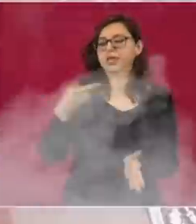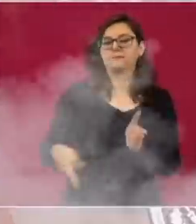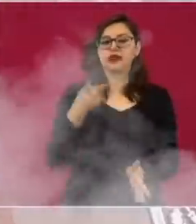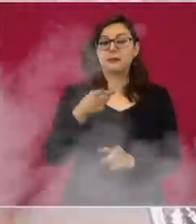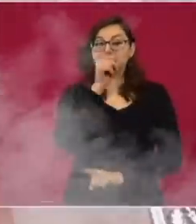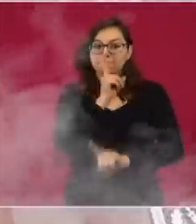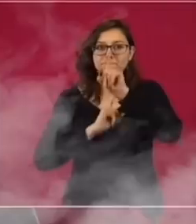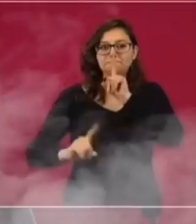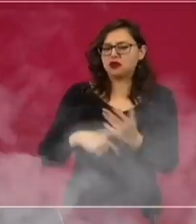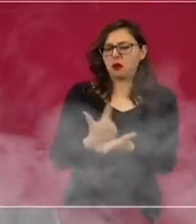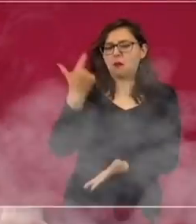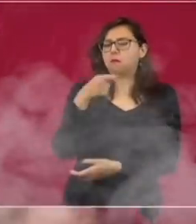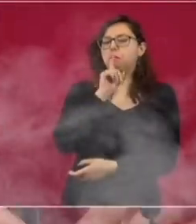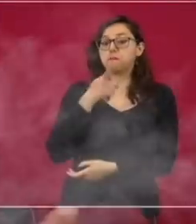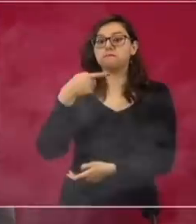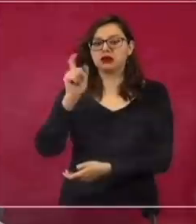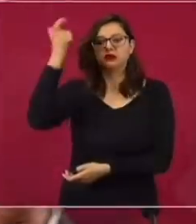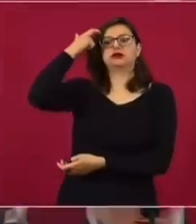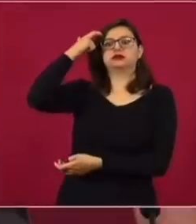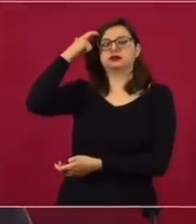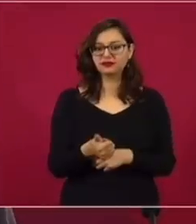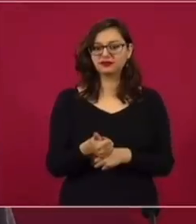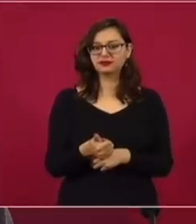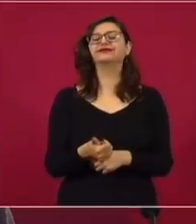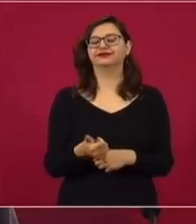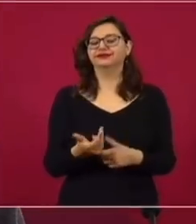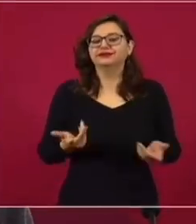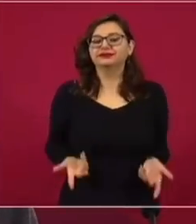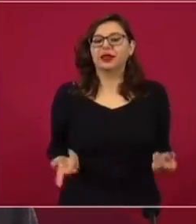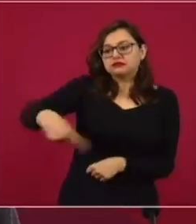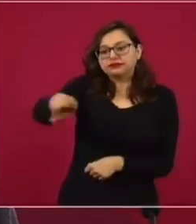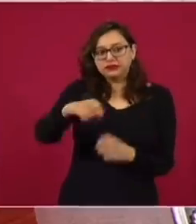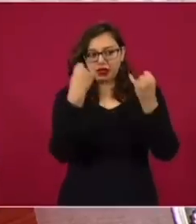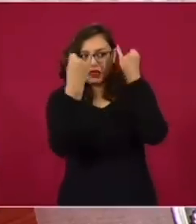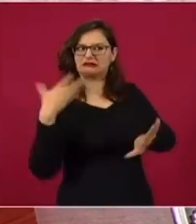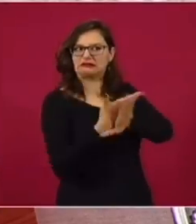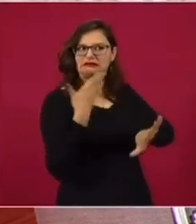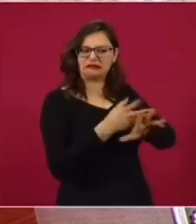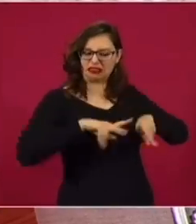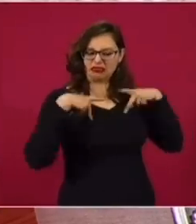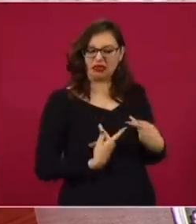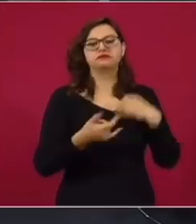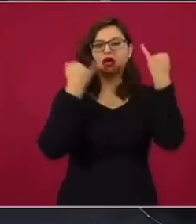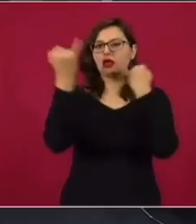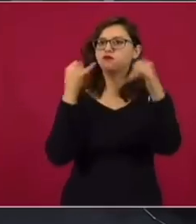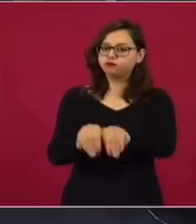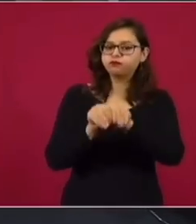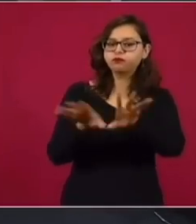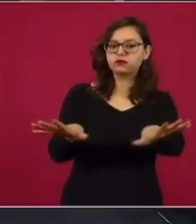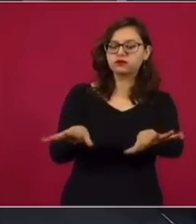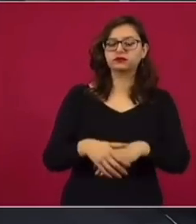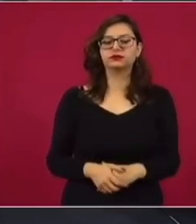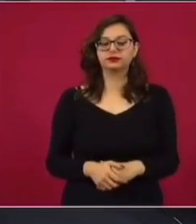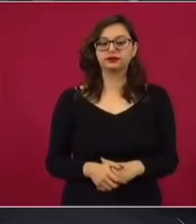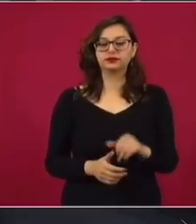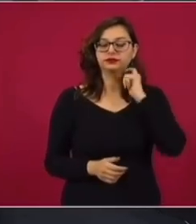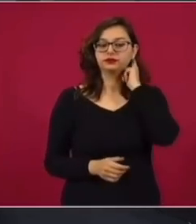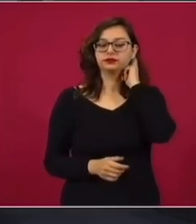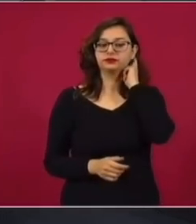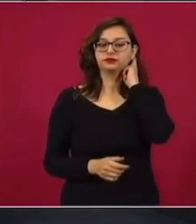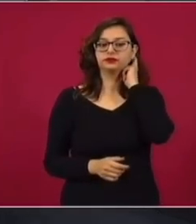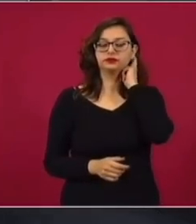cual la calumnia cuando no mancha tizna. arman todo eso para debilitar la autoridad del gobierno. Y, en especial,